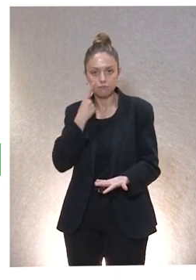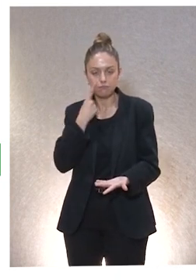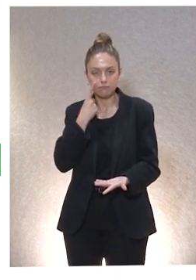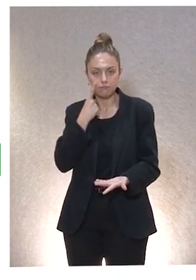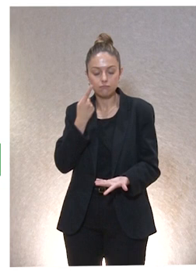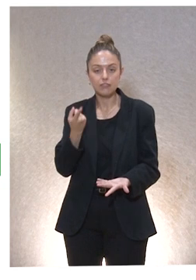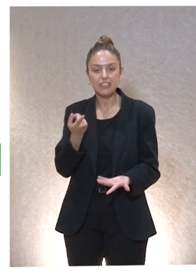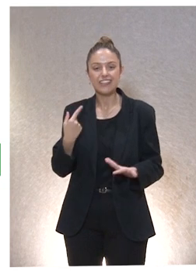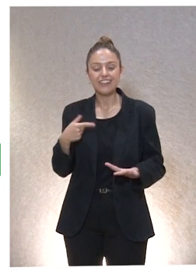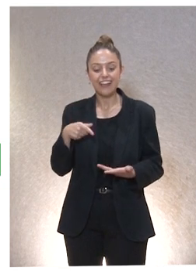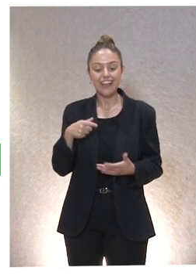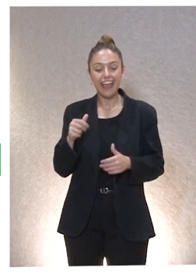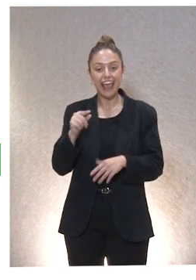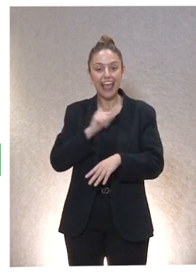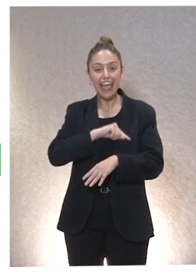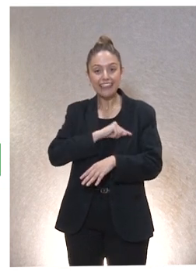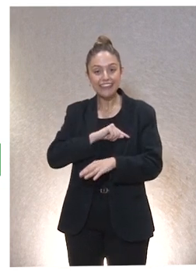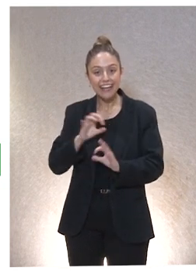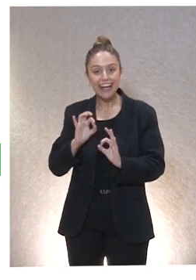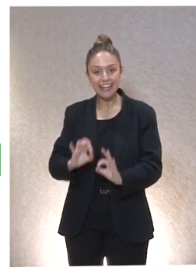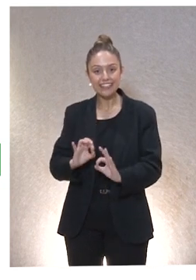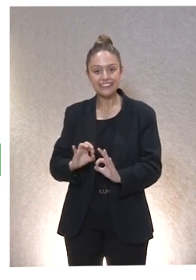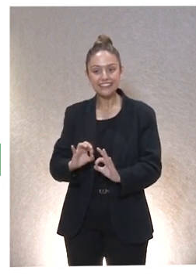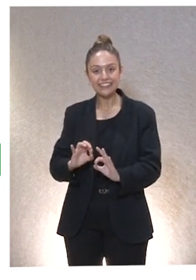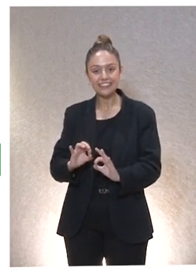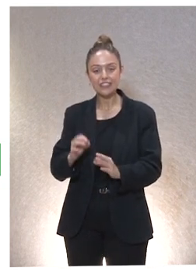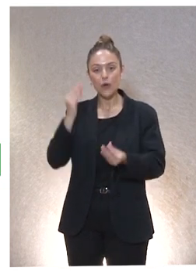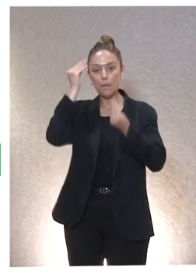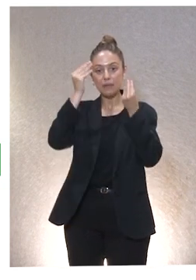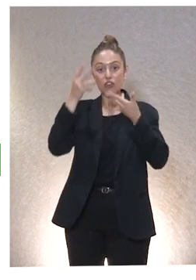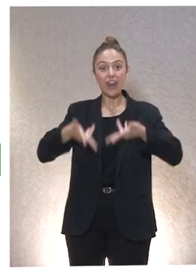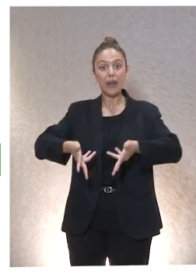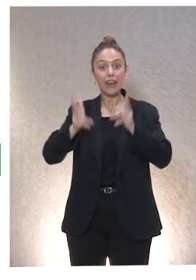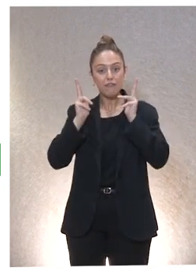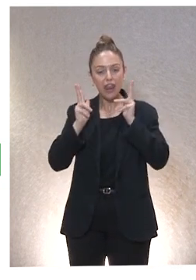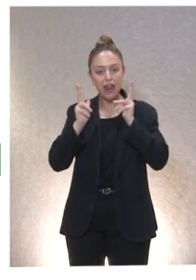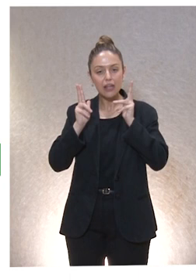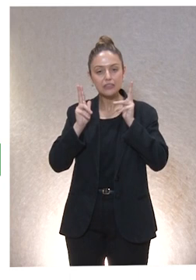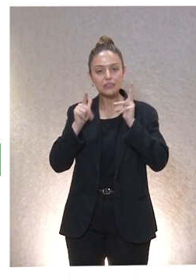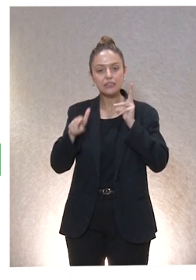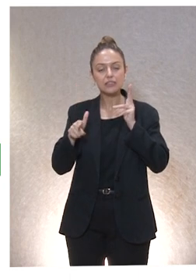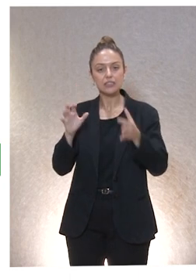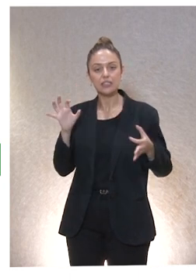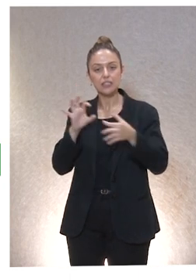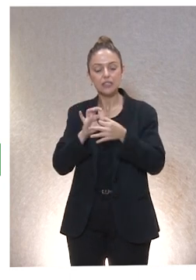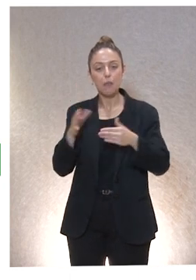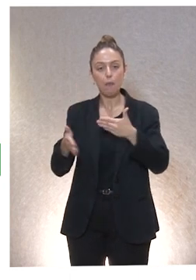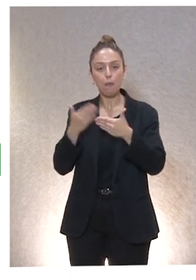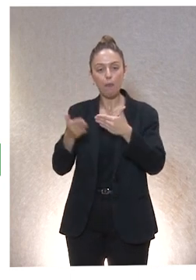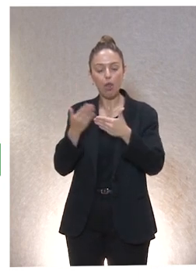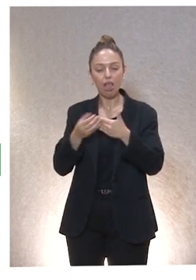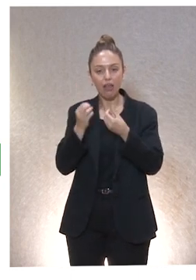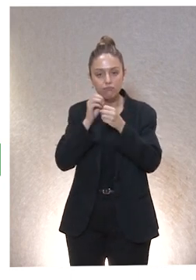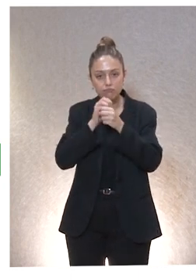la Independencia se genera como ideal moderno. Los pensadores liberales van gestando este ideal moderno y poco a poco se va